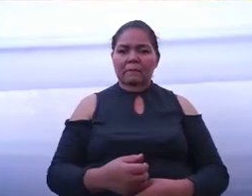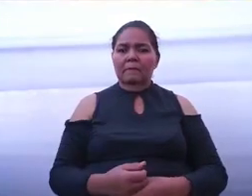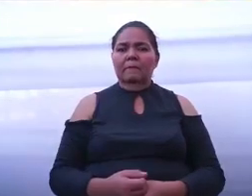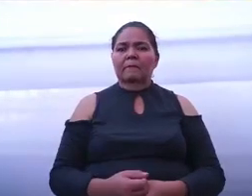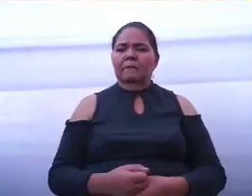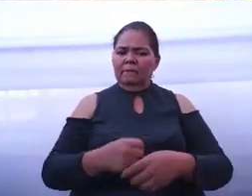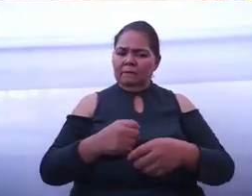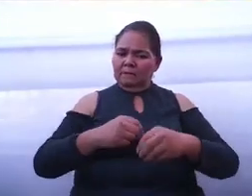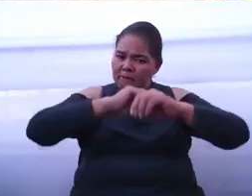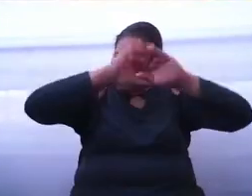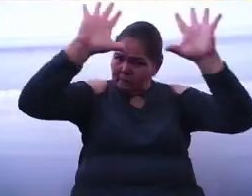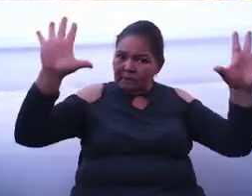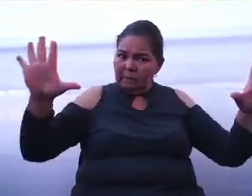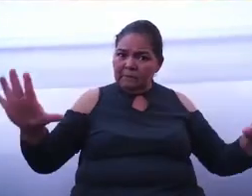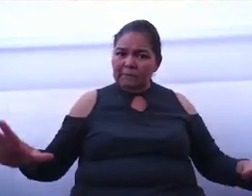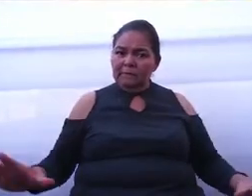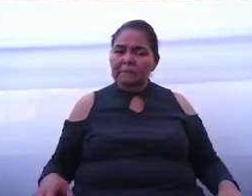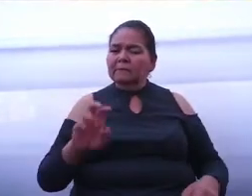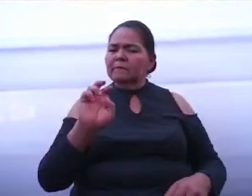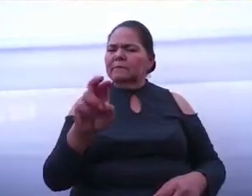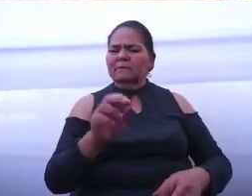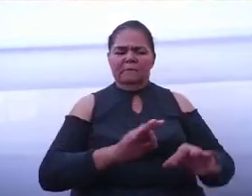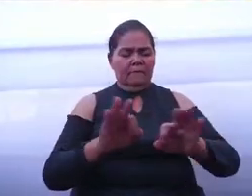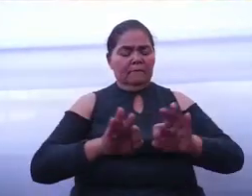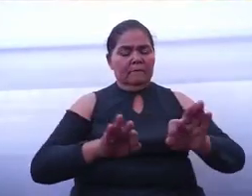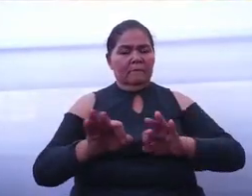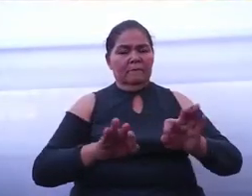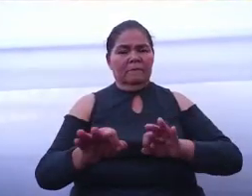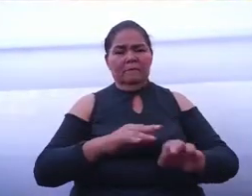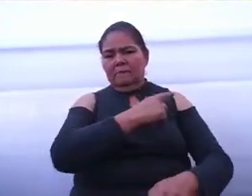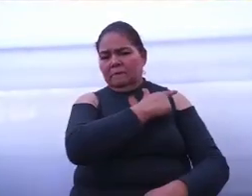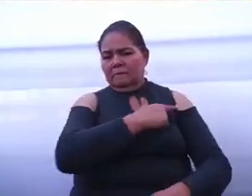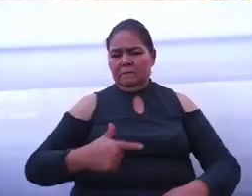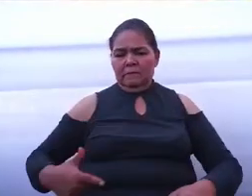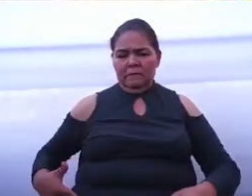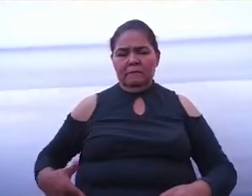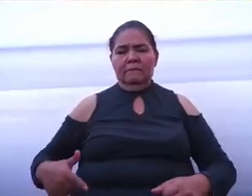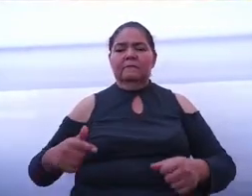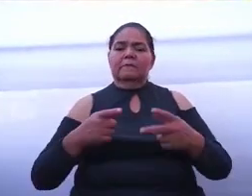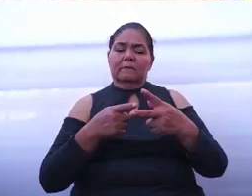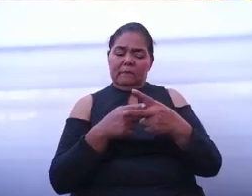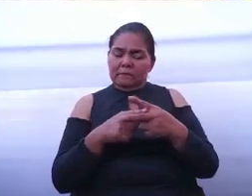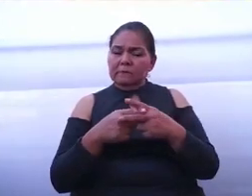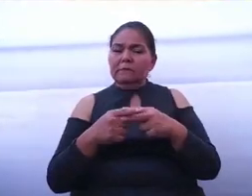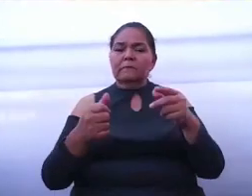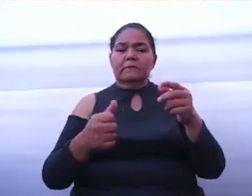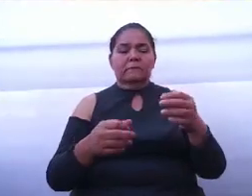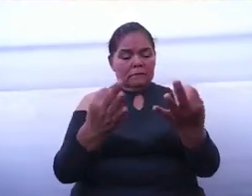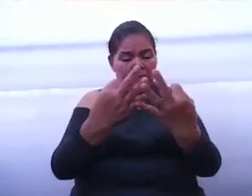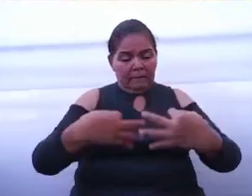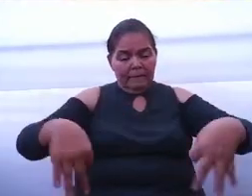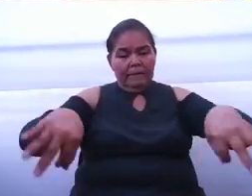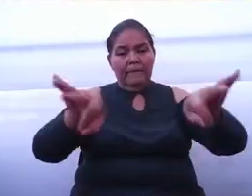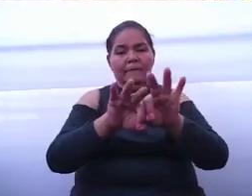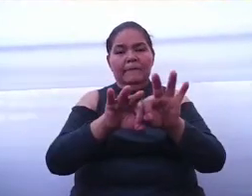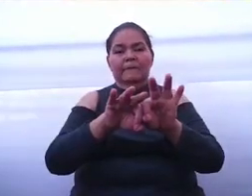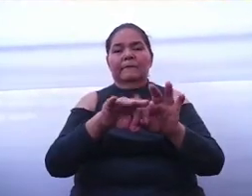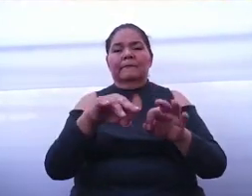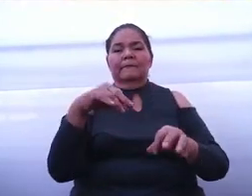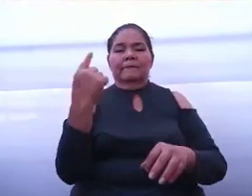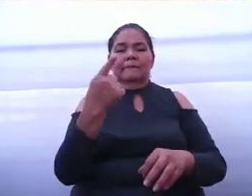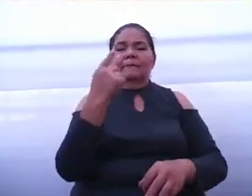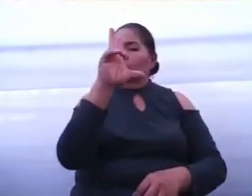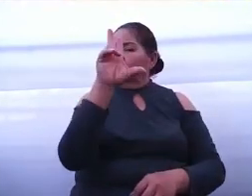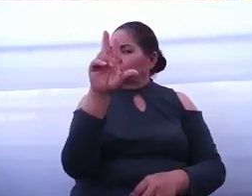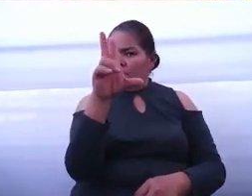claro, en este gobierno los principios más importantes son no